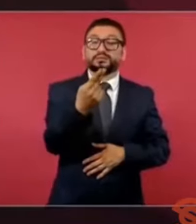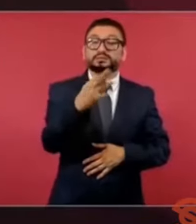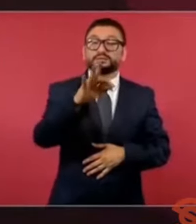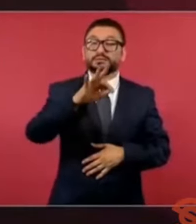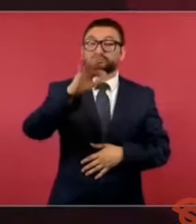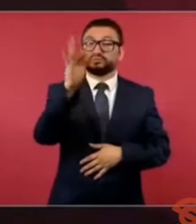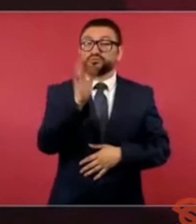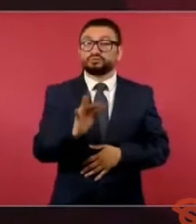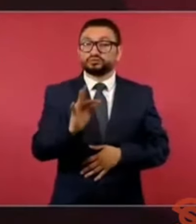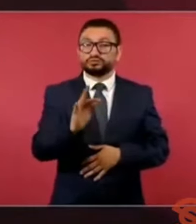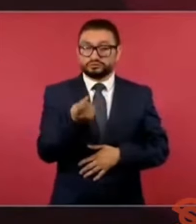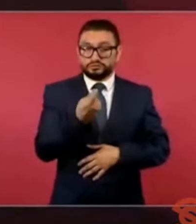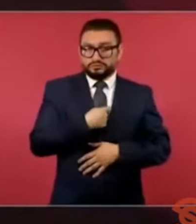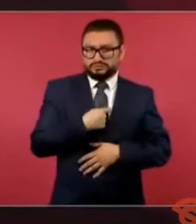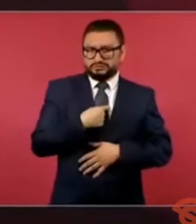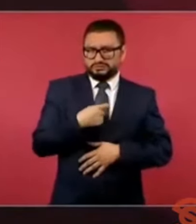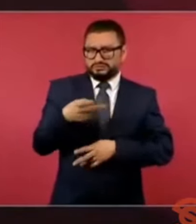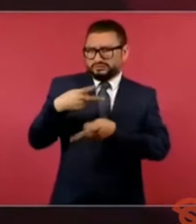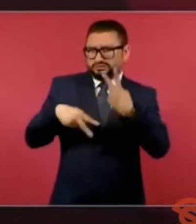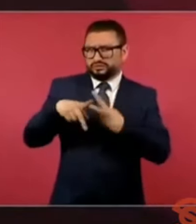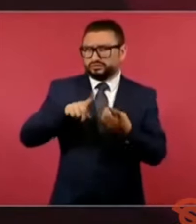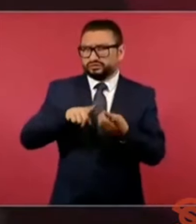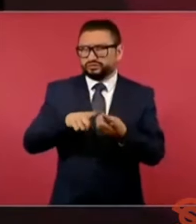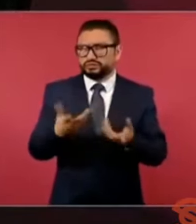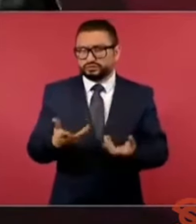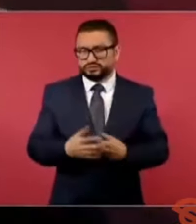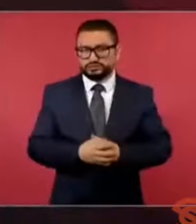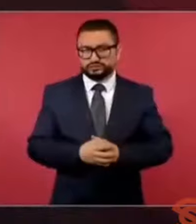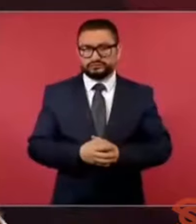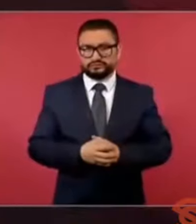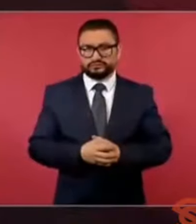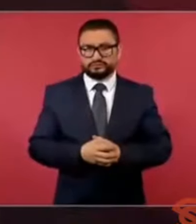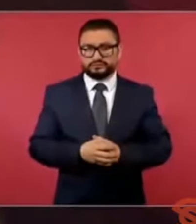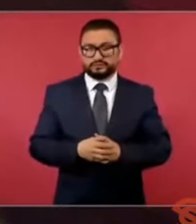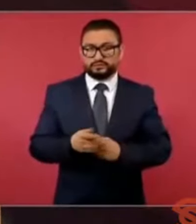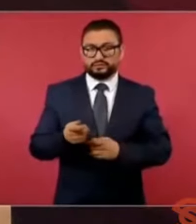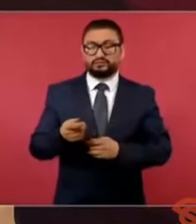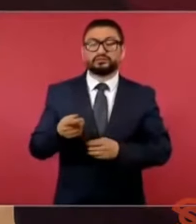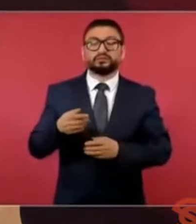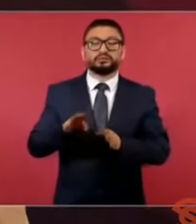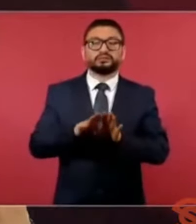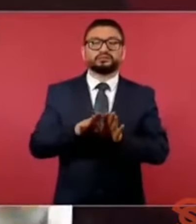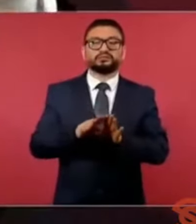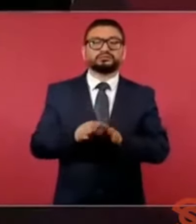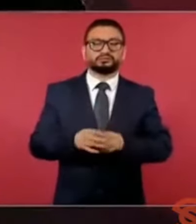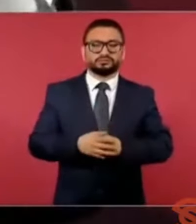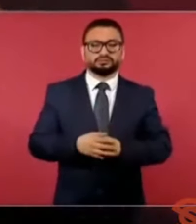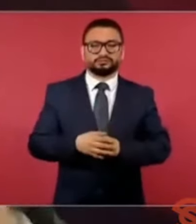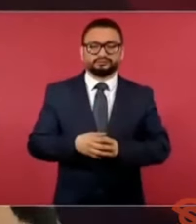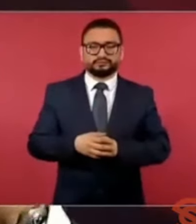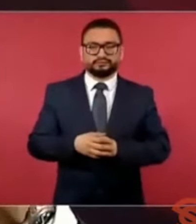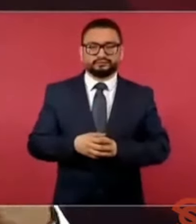lo heredamos de